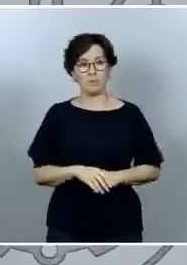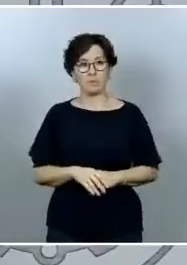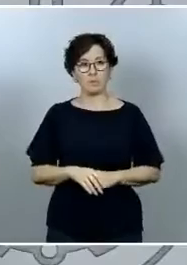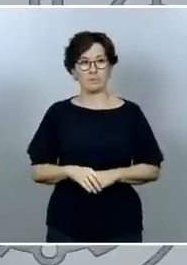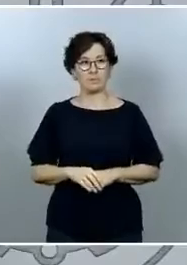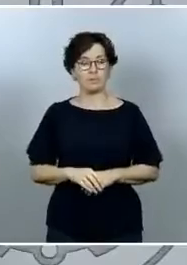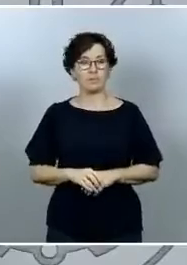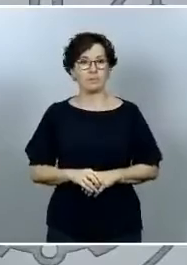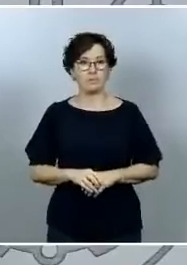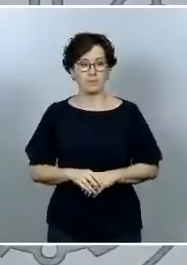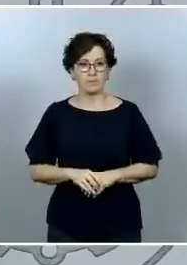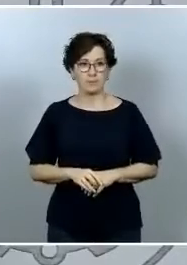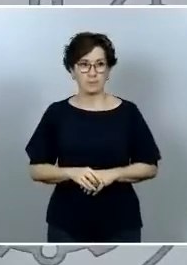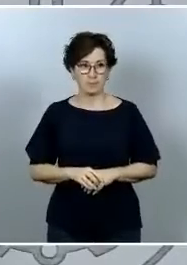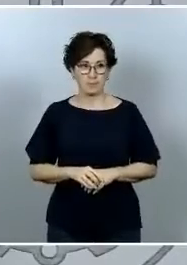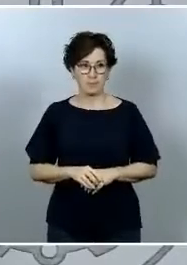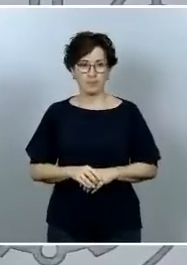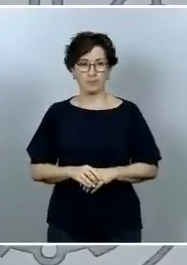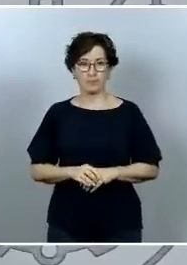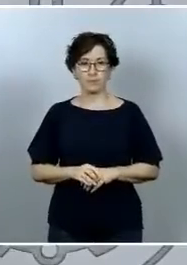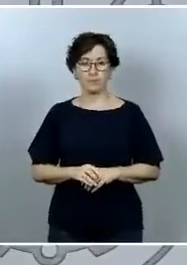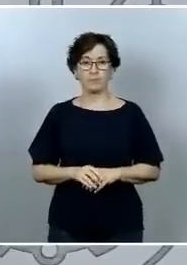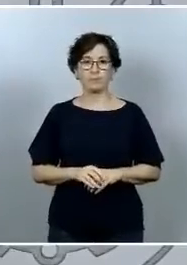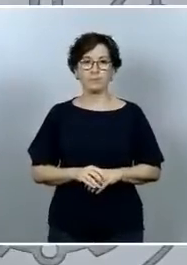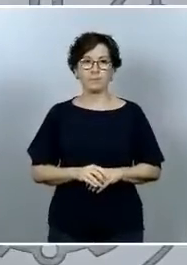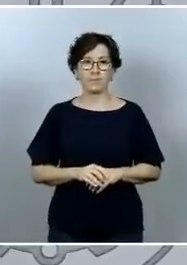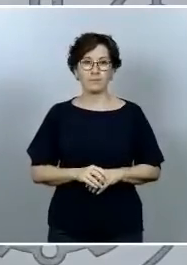planteaba o me hacía alguna mención